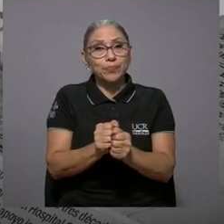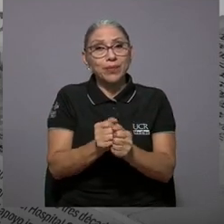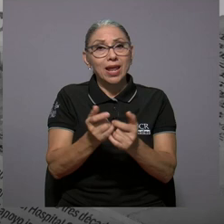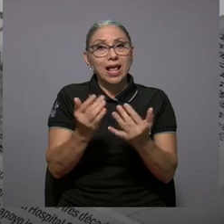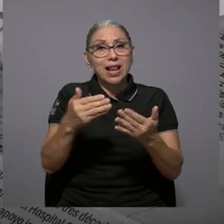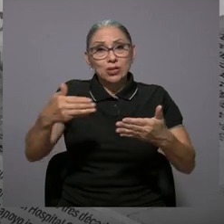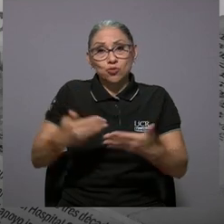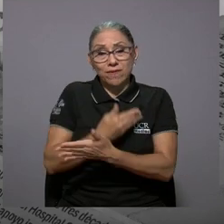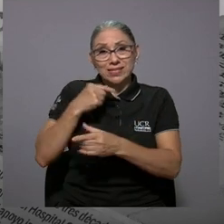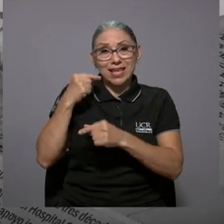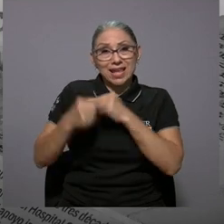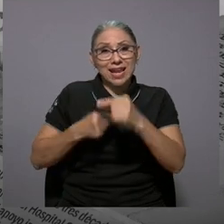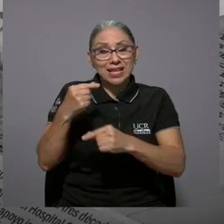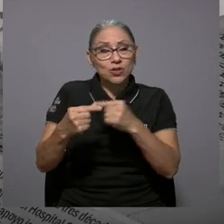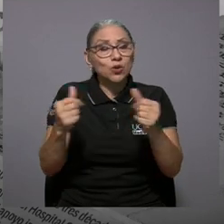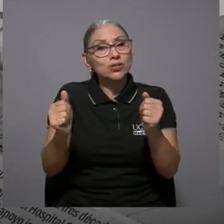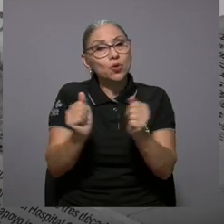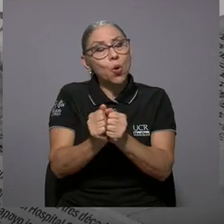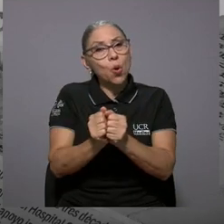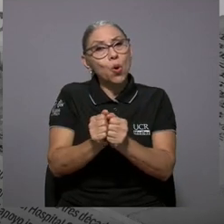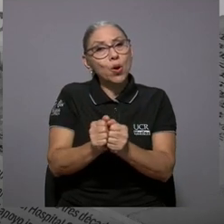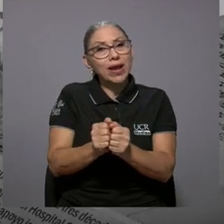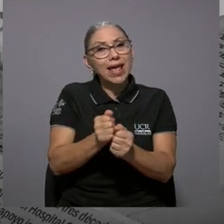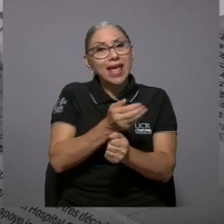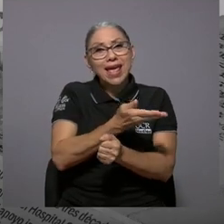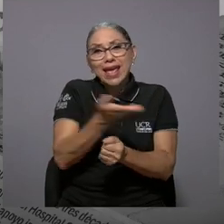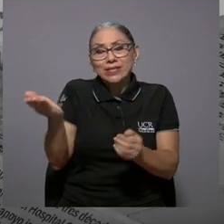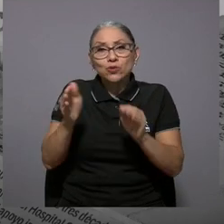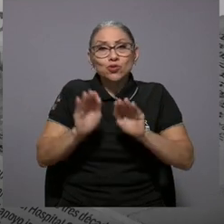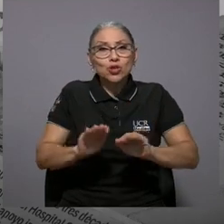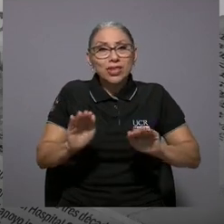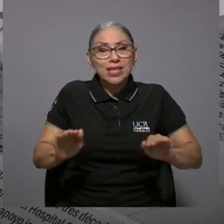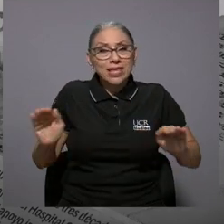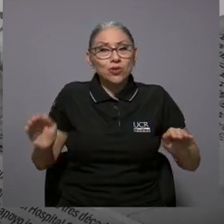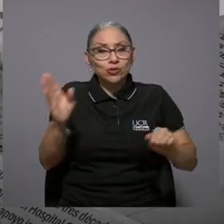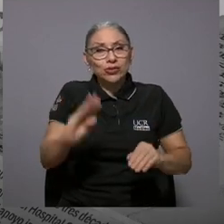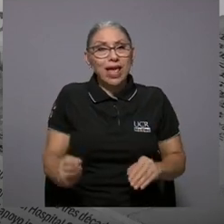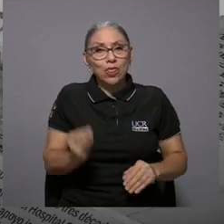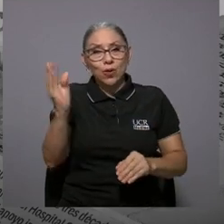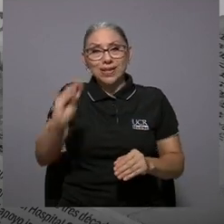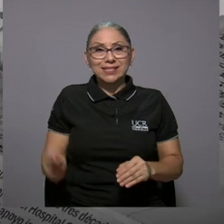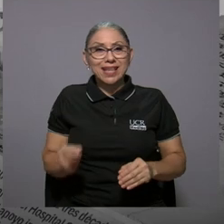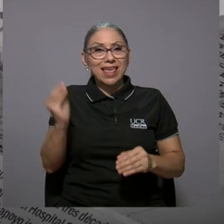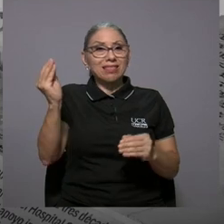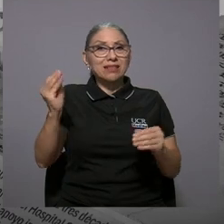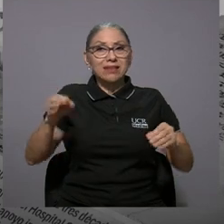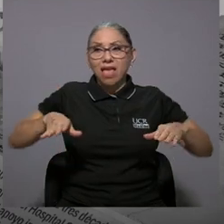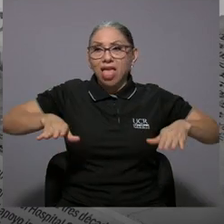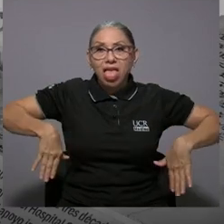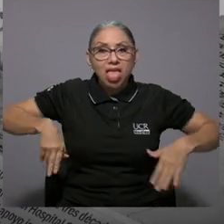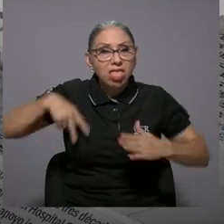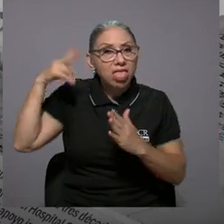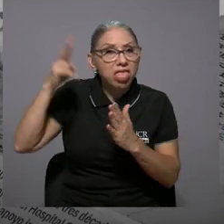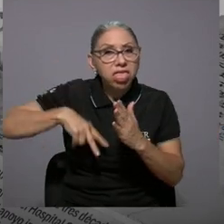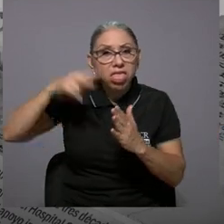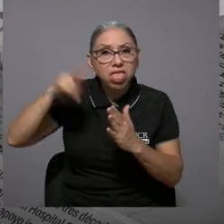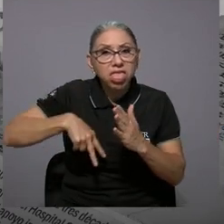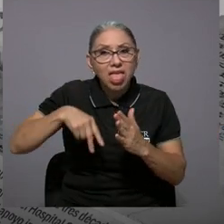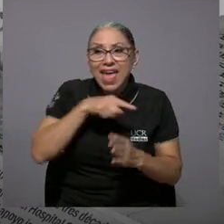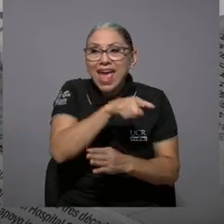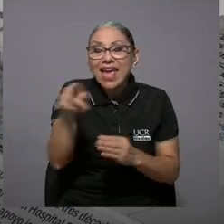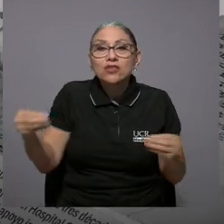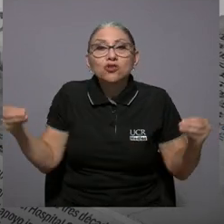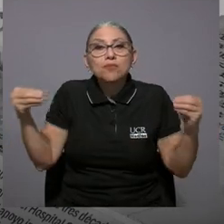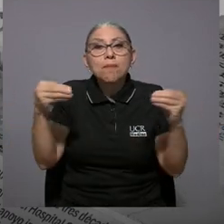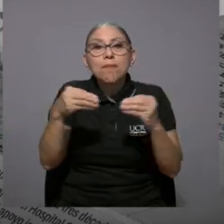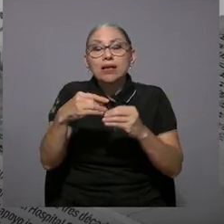con las nuevas generaciones, con esos niños y esos adolescentes